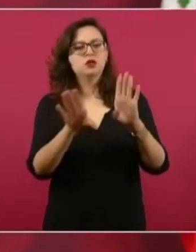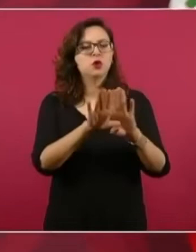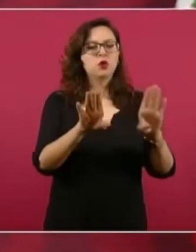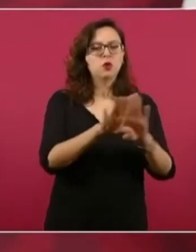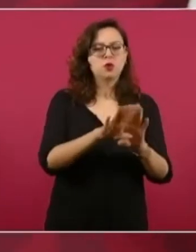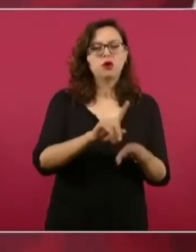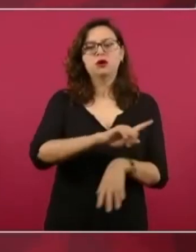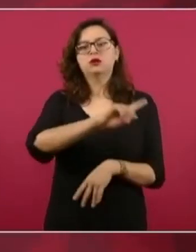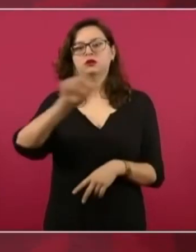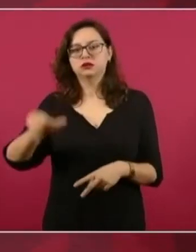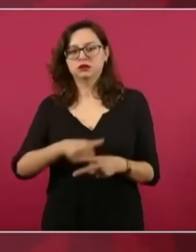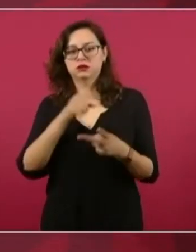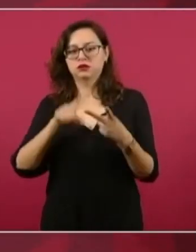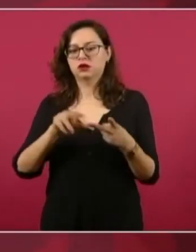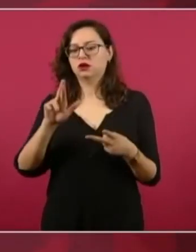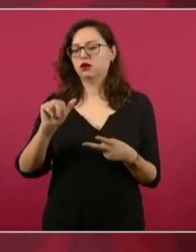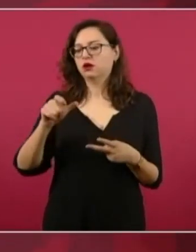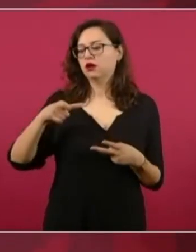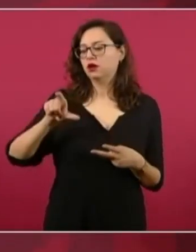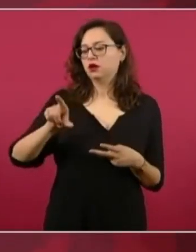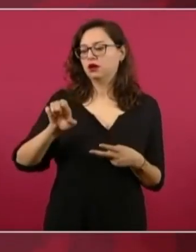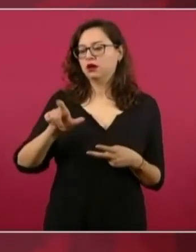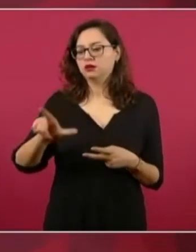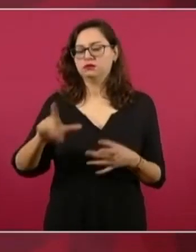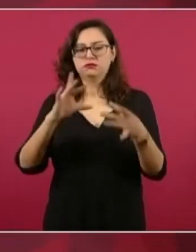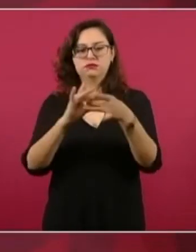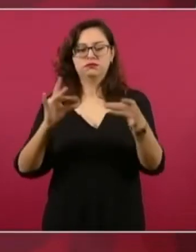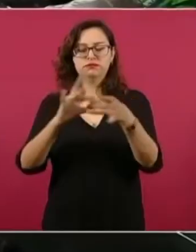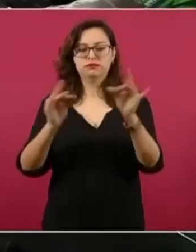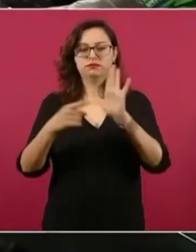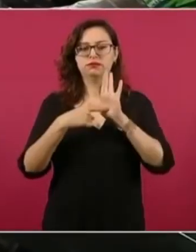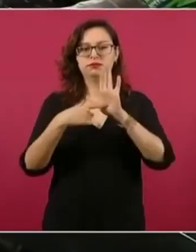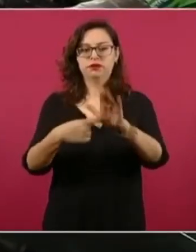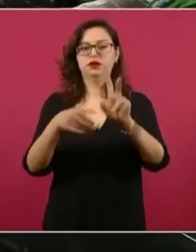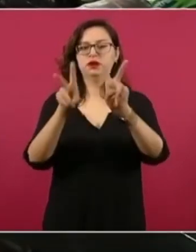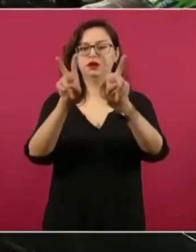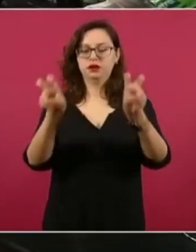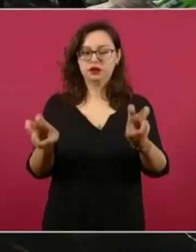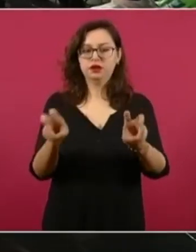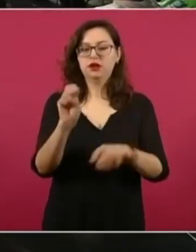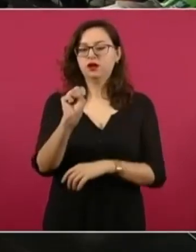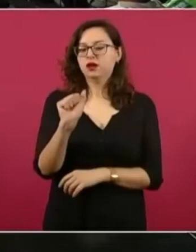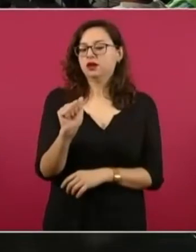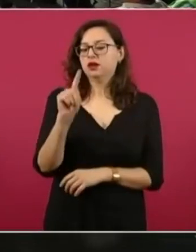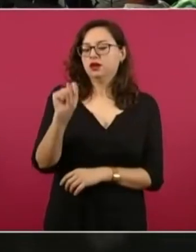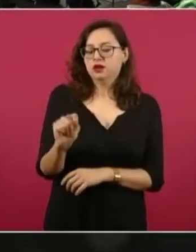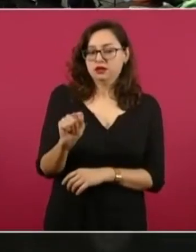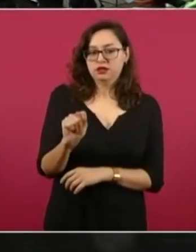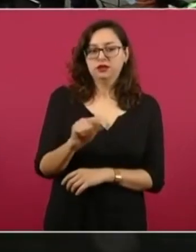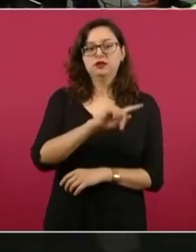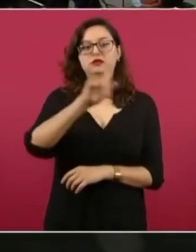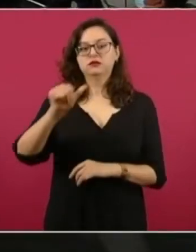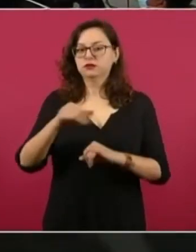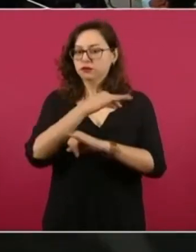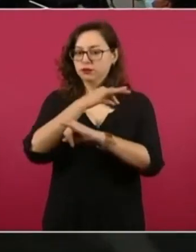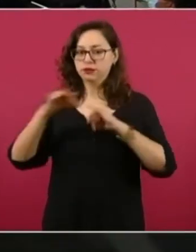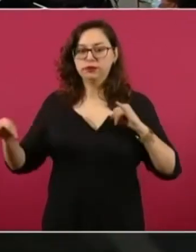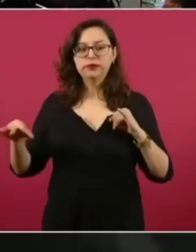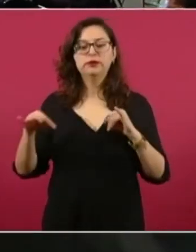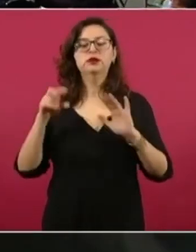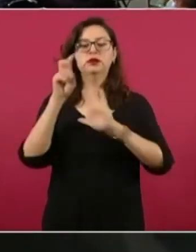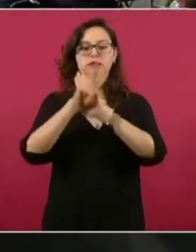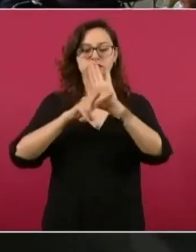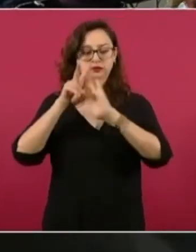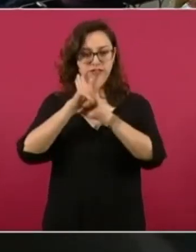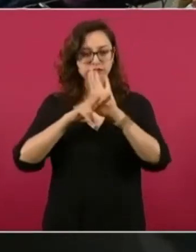Asimismo, reconoció a cada uno de los integrantes del SAT quienes están encabezados por Raquel Buenrostro. Entre